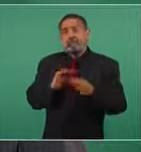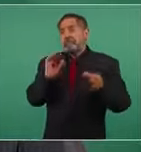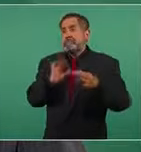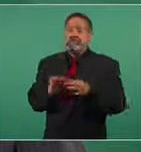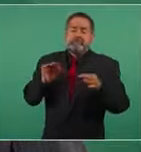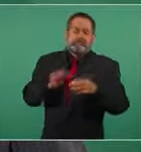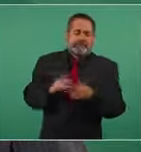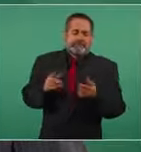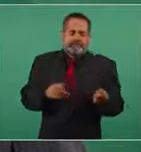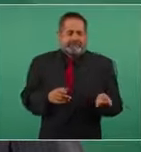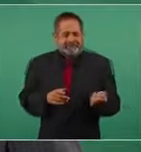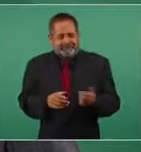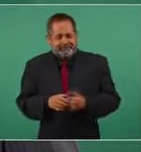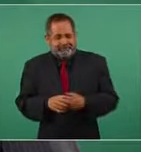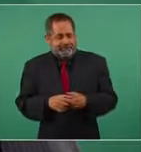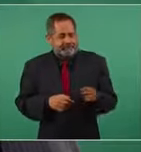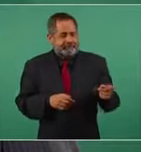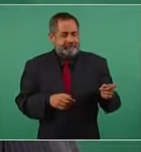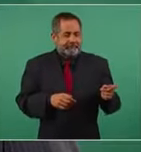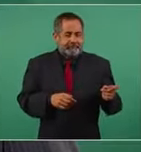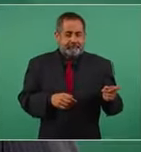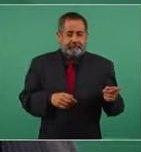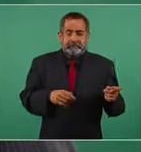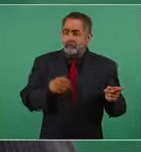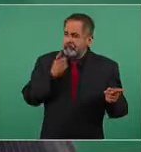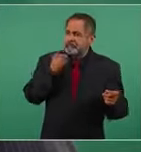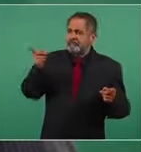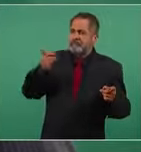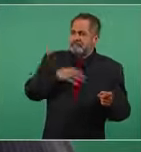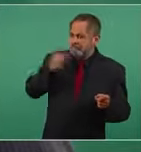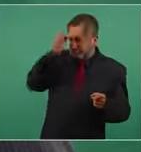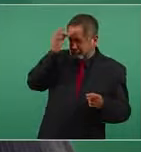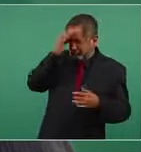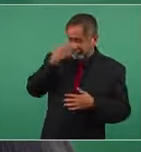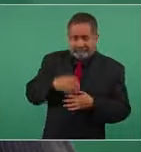estoy tonto